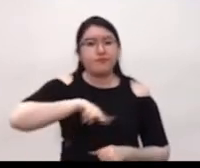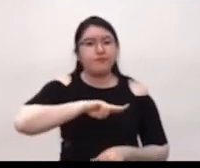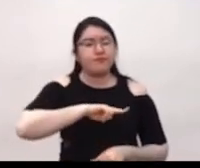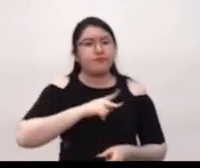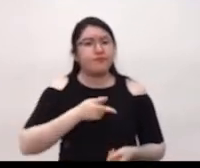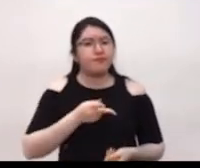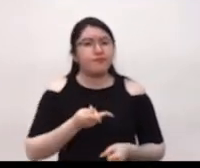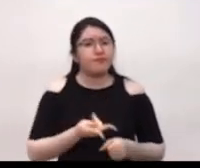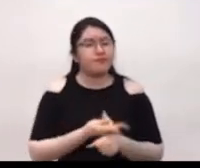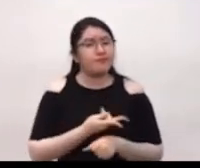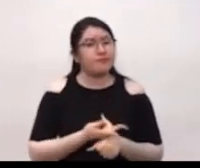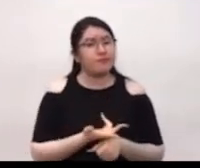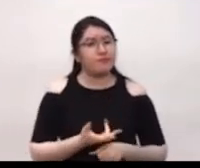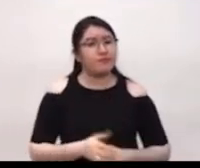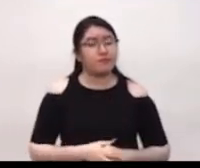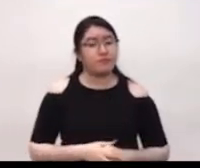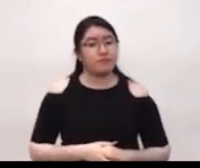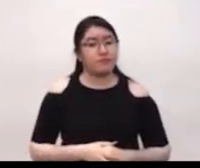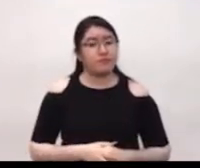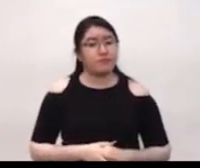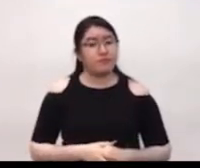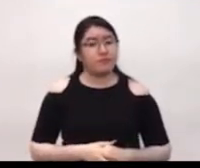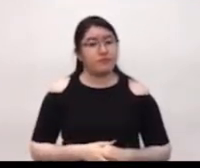creemos que,